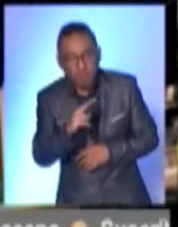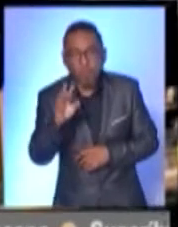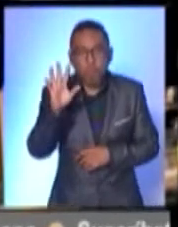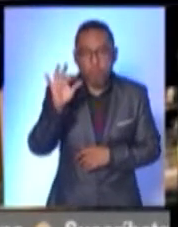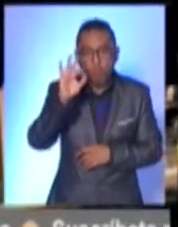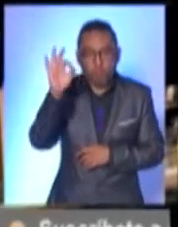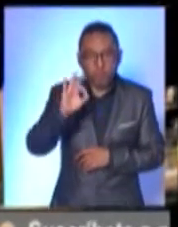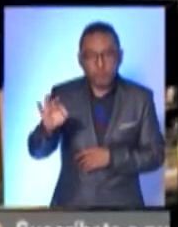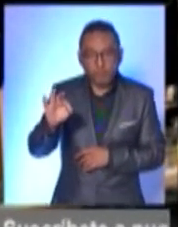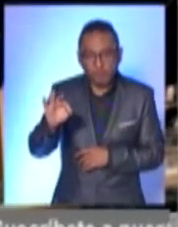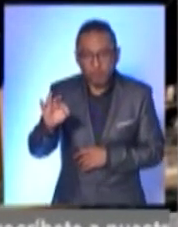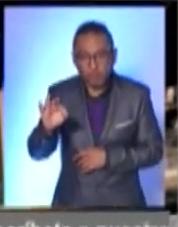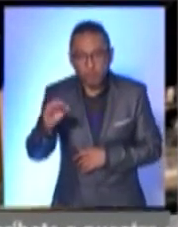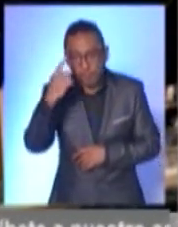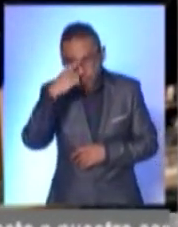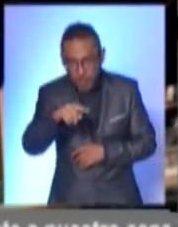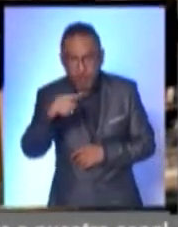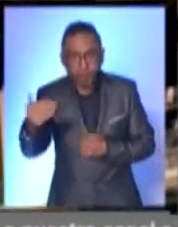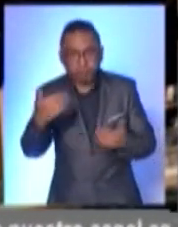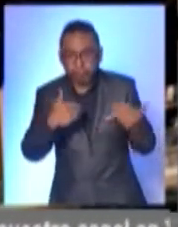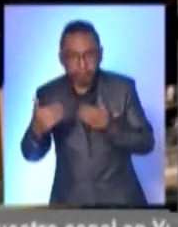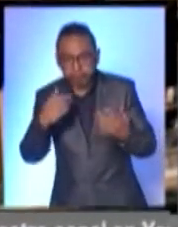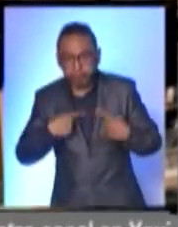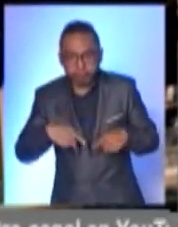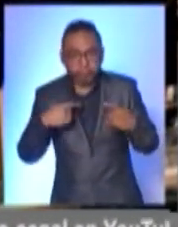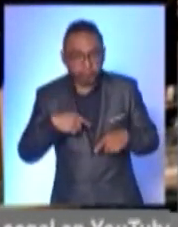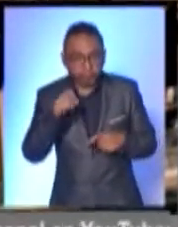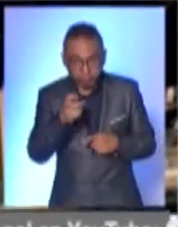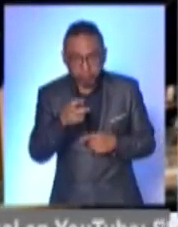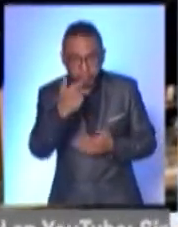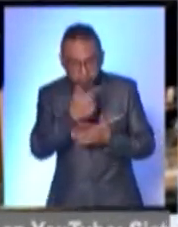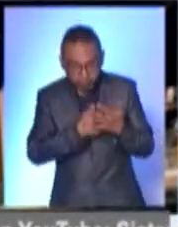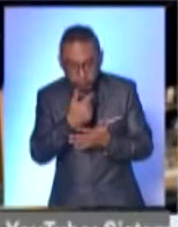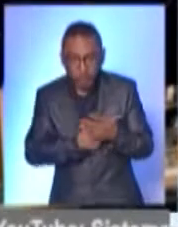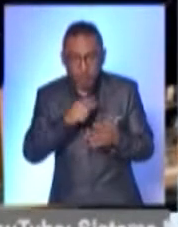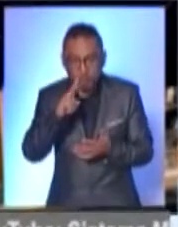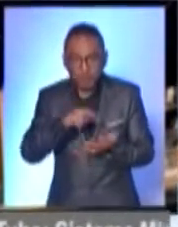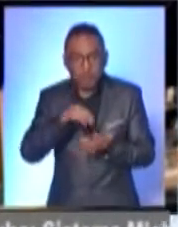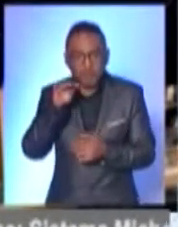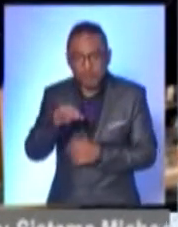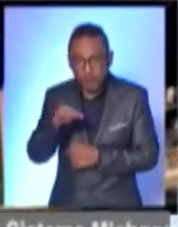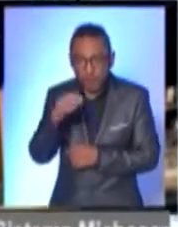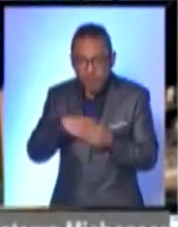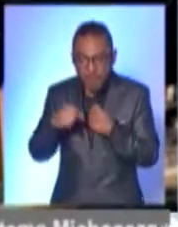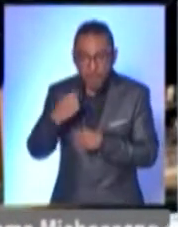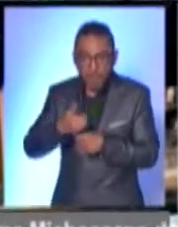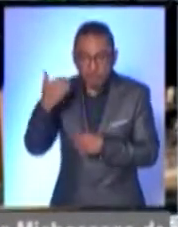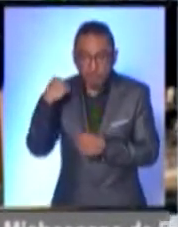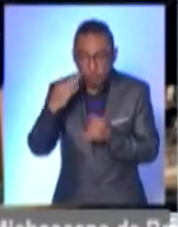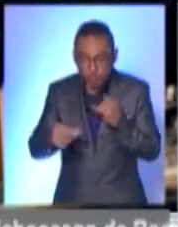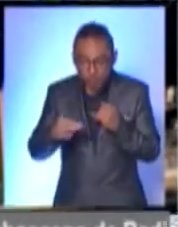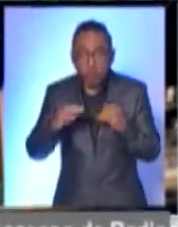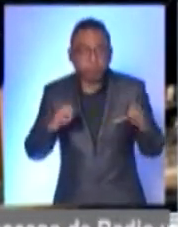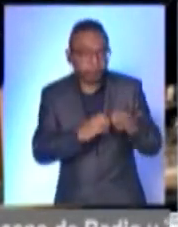capacidad de recepción de lo que habíamos estado manejando contra 2019, que fue nuestro último año en el que no hubo